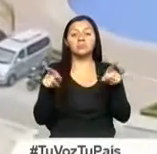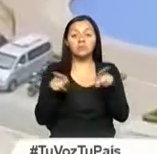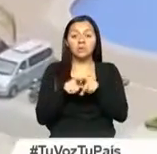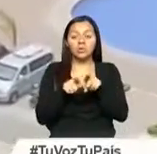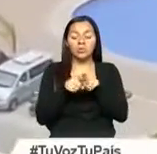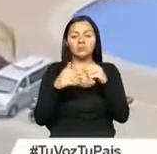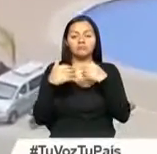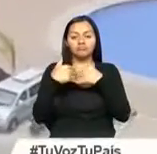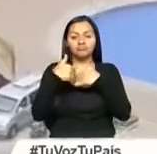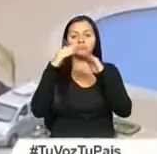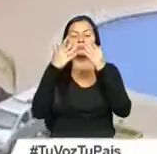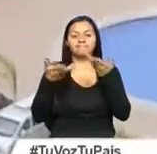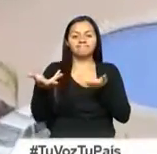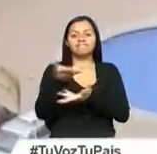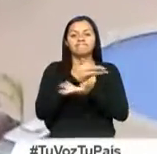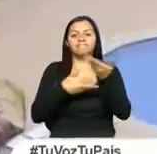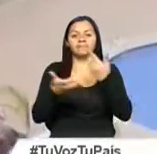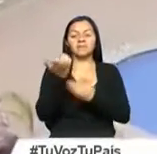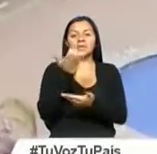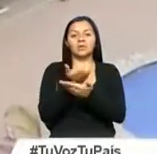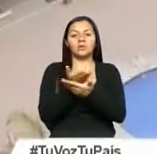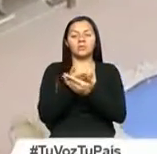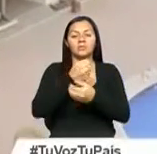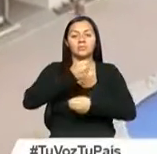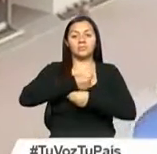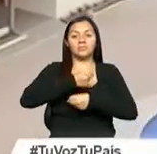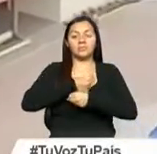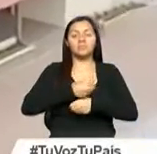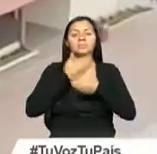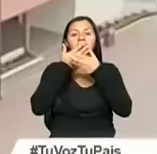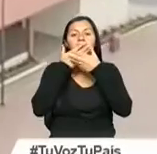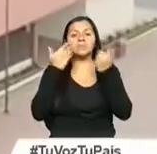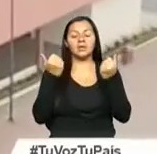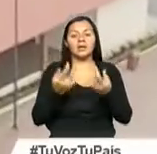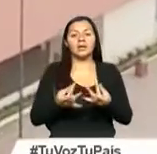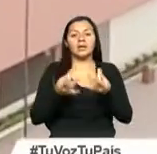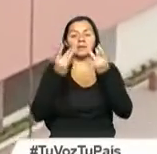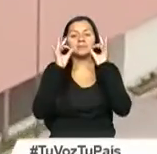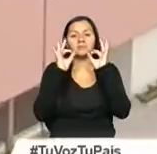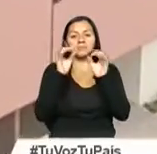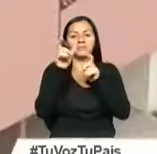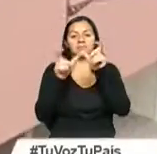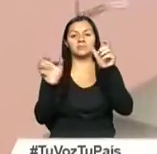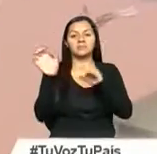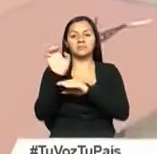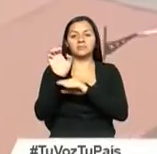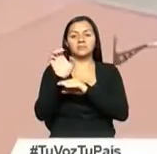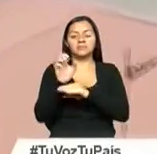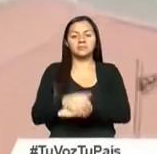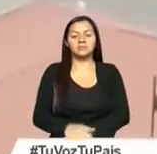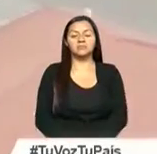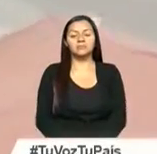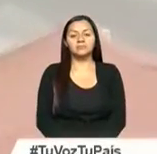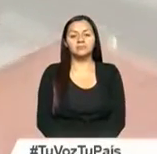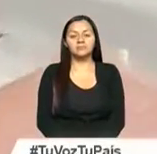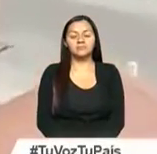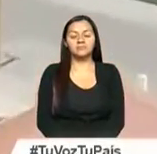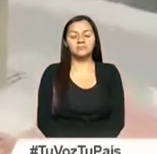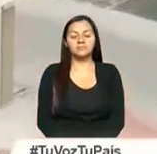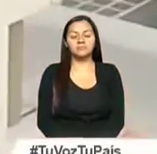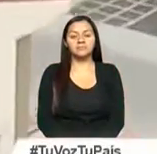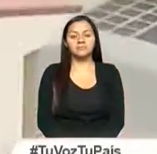propiciado una dinamización económica y laboral, mejorando la calidad de vida de muchos ecuatorianos. Carolina Díaz,